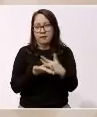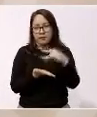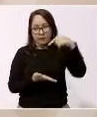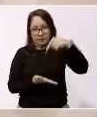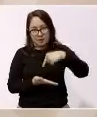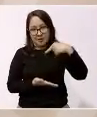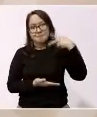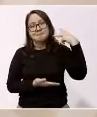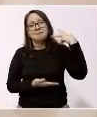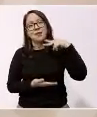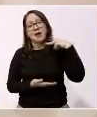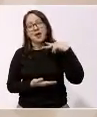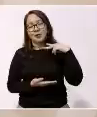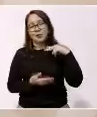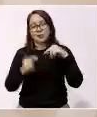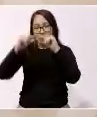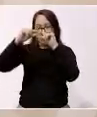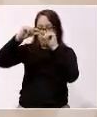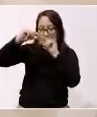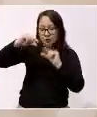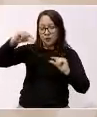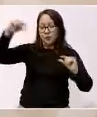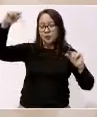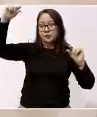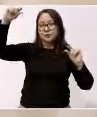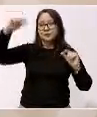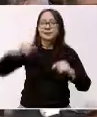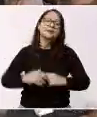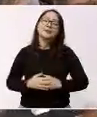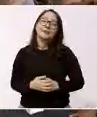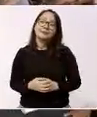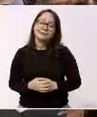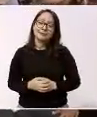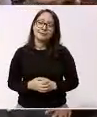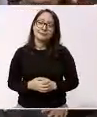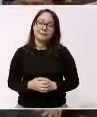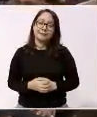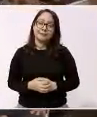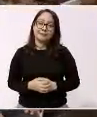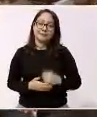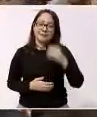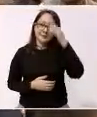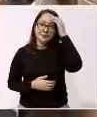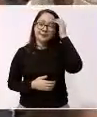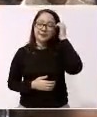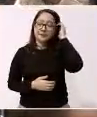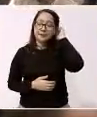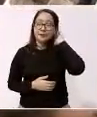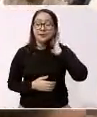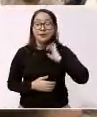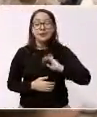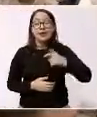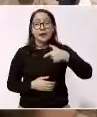en Veracruz y Quintana Roo